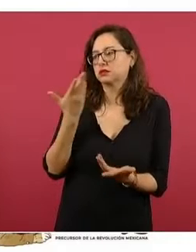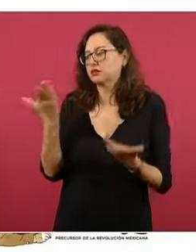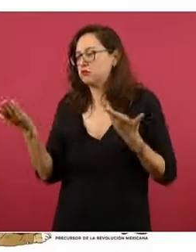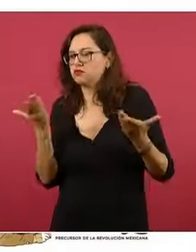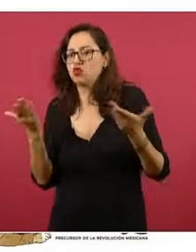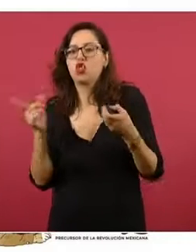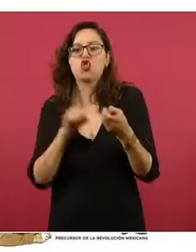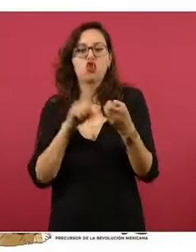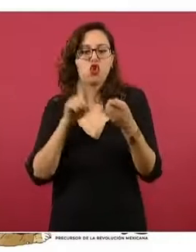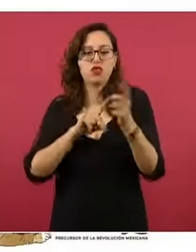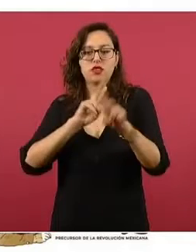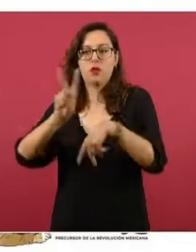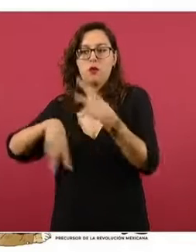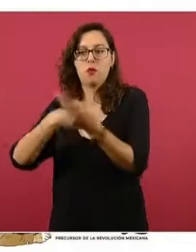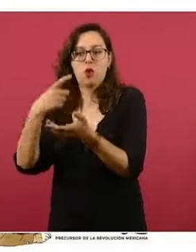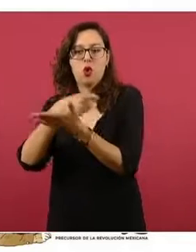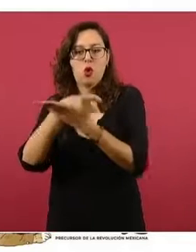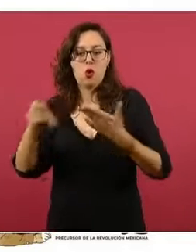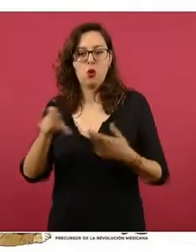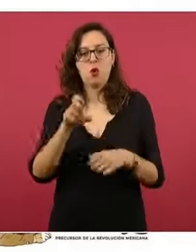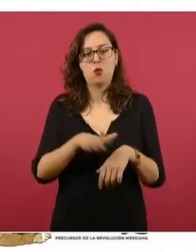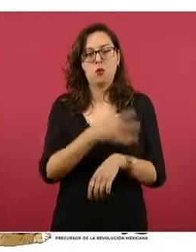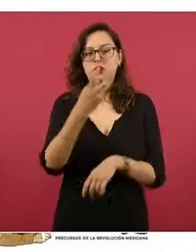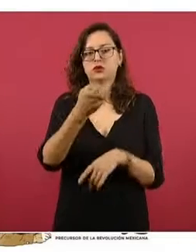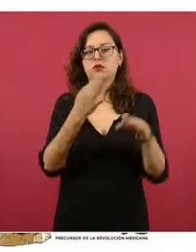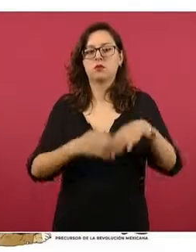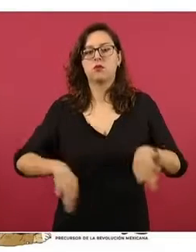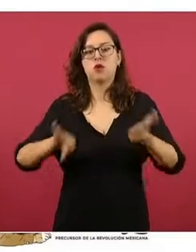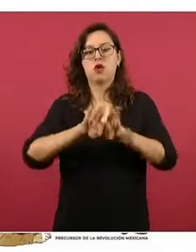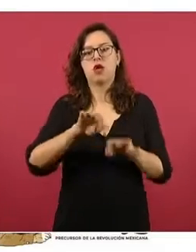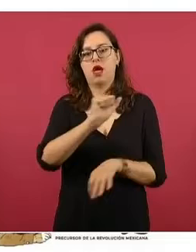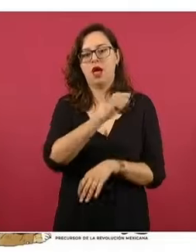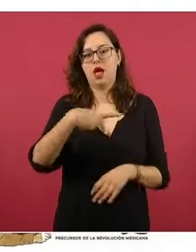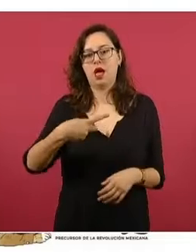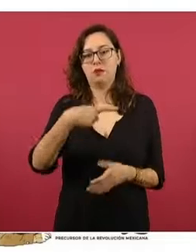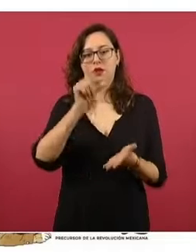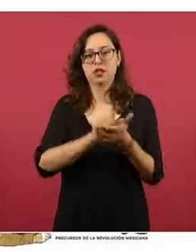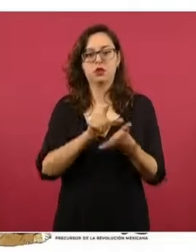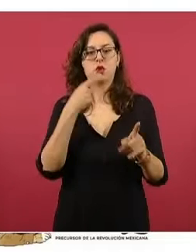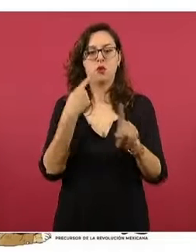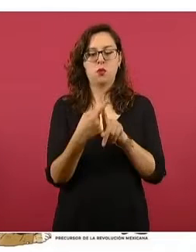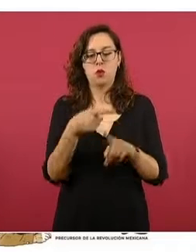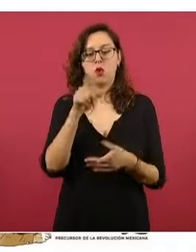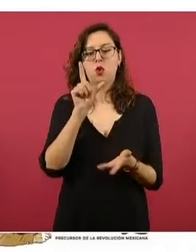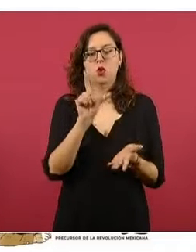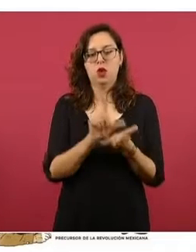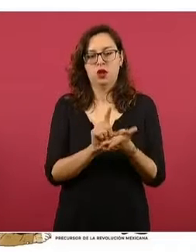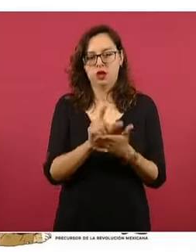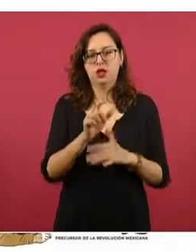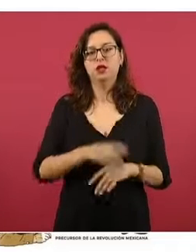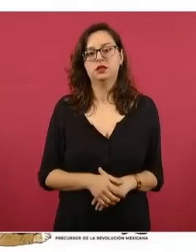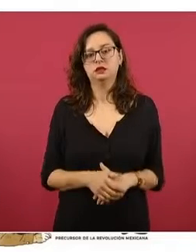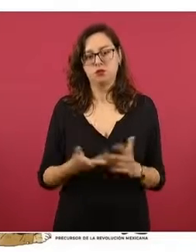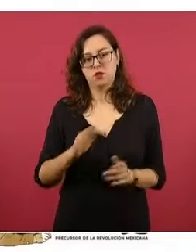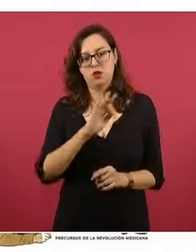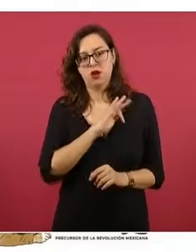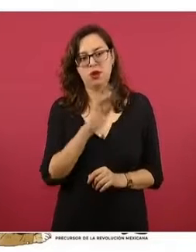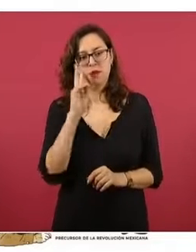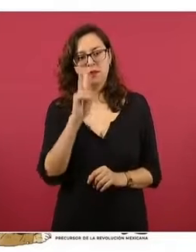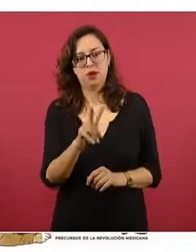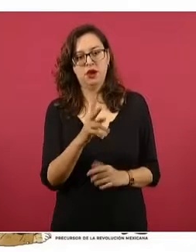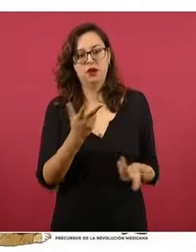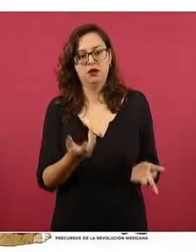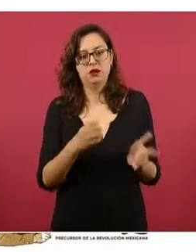Por eso es importante usar la app de Litro por Litro, donde la más barata aparece en Altamira, Tamaulipas, de franquicia